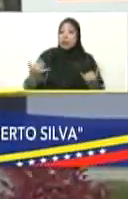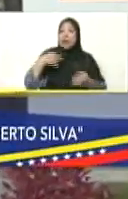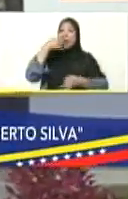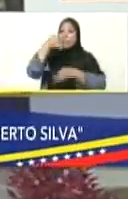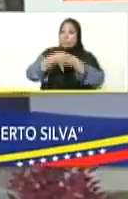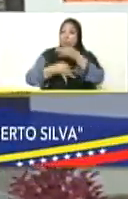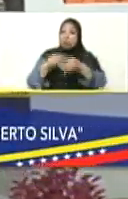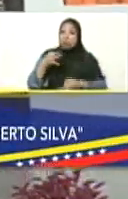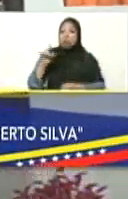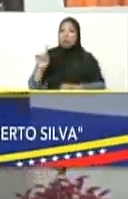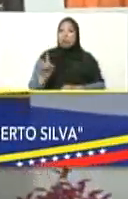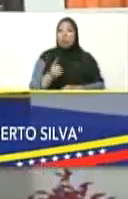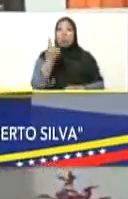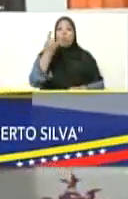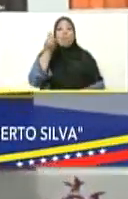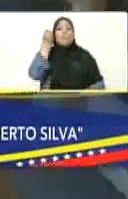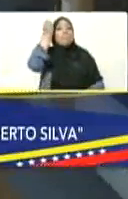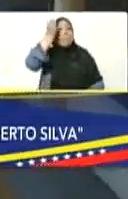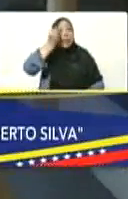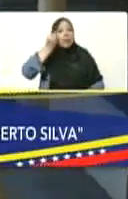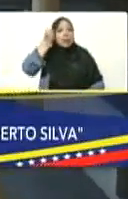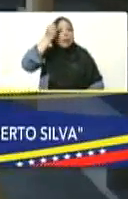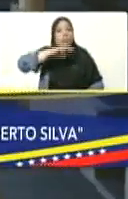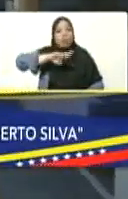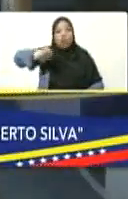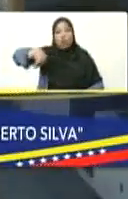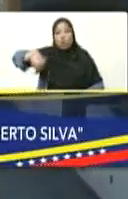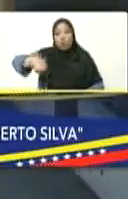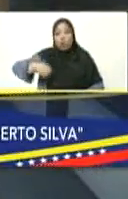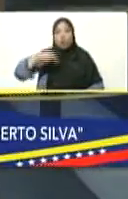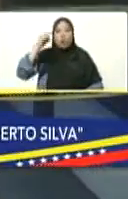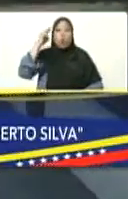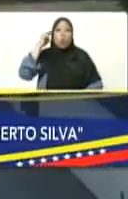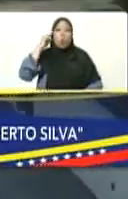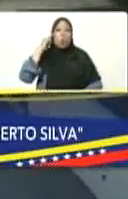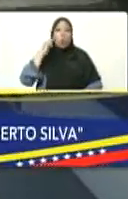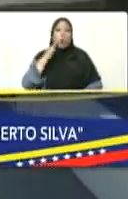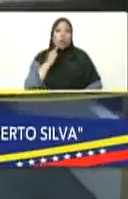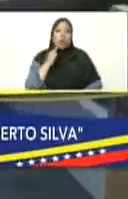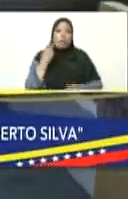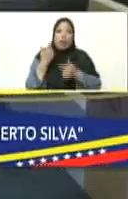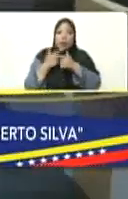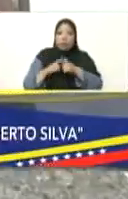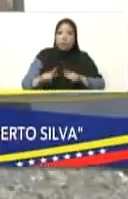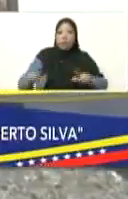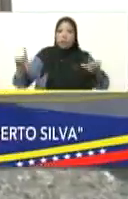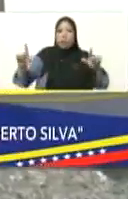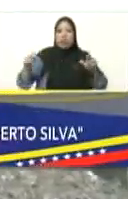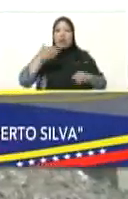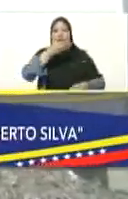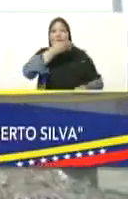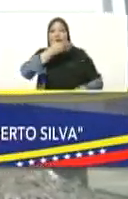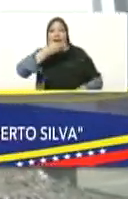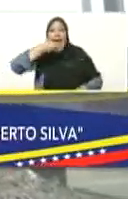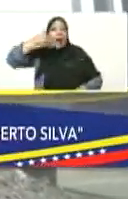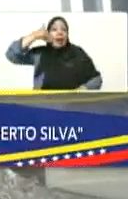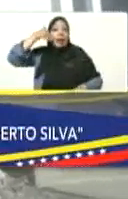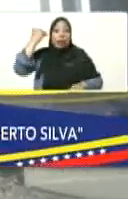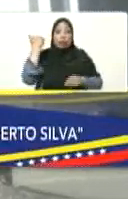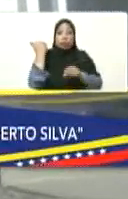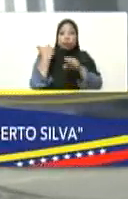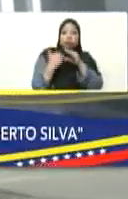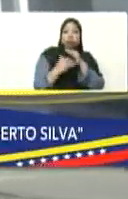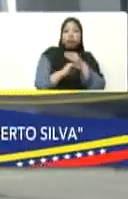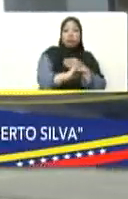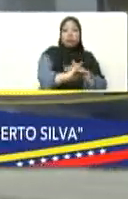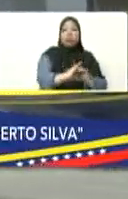un pensamiento de nuestro padre libertador Simón Bolívar un fragmento de la carta que le enviaba el padre libertador